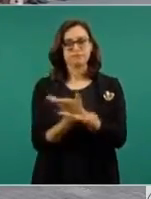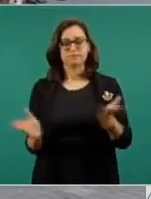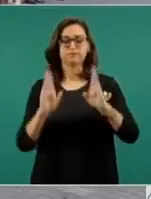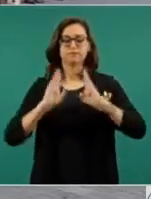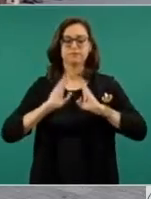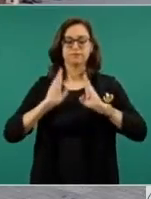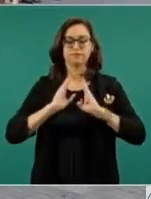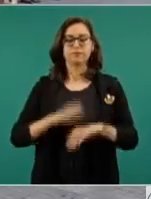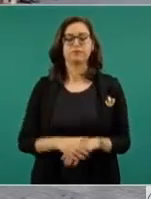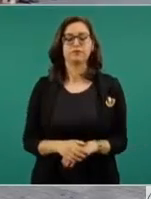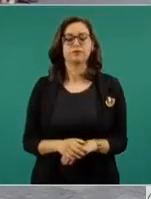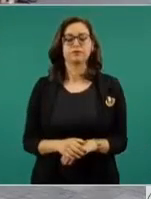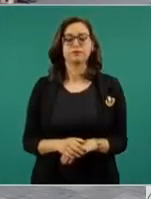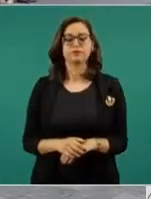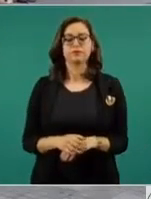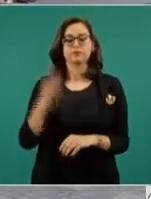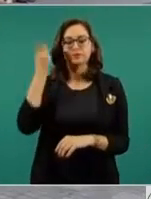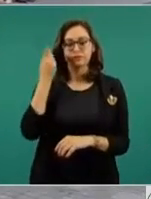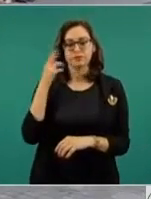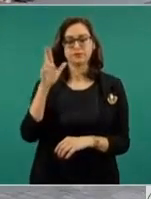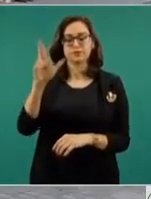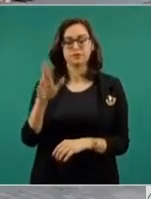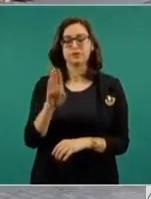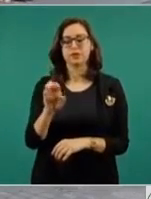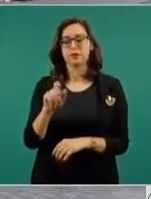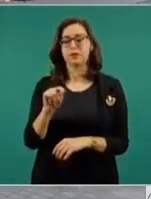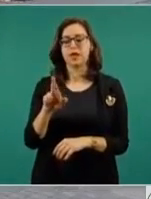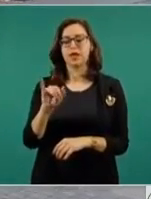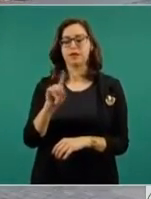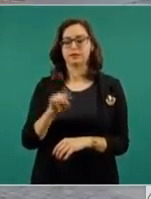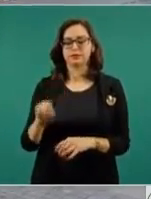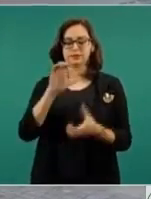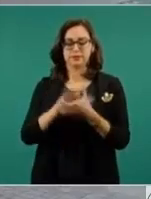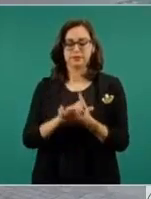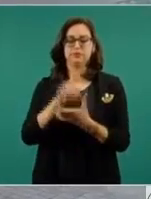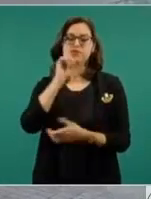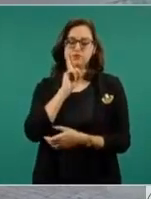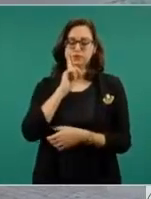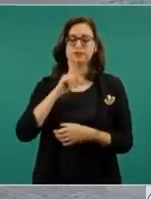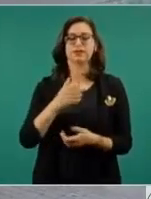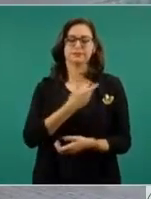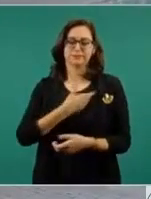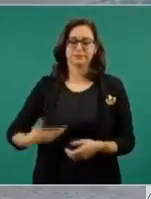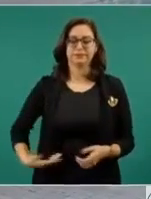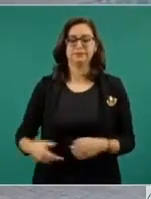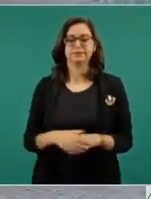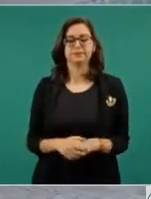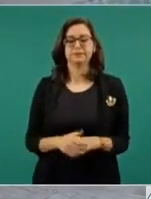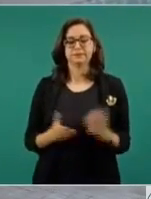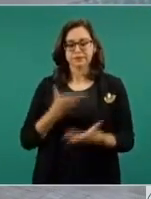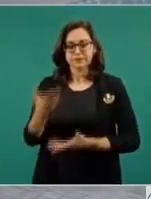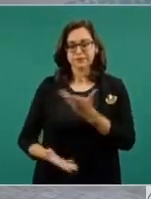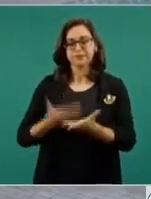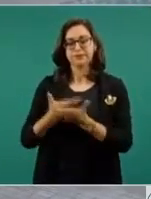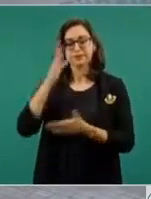Doctora Beatriz Gutiérrez Müller, esposa del señor Presidente. Excelentísimo señor Miguel Díaz Canel